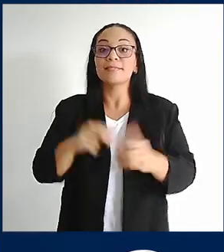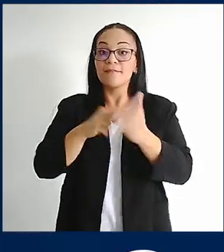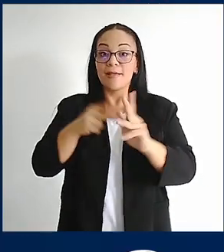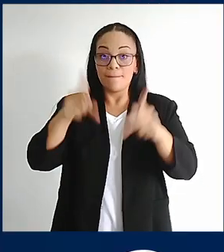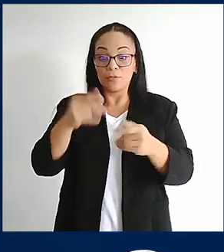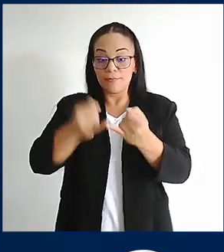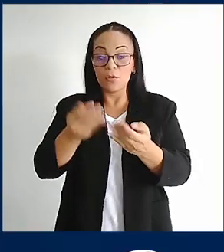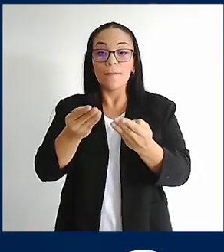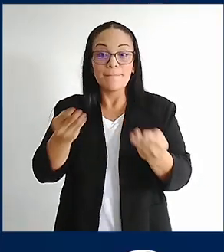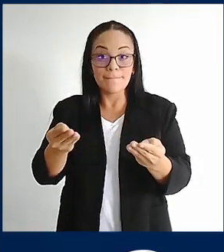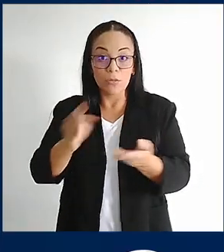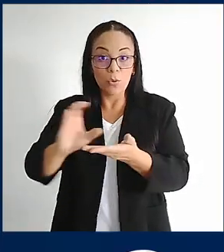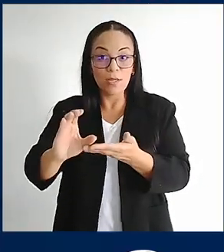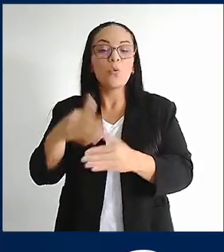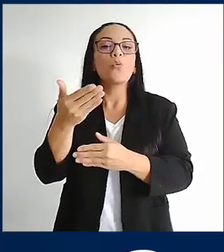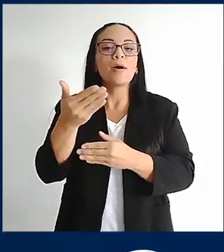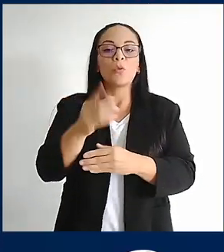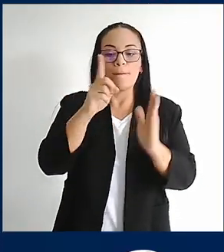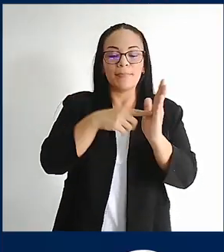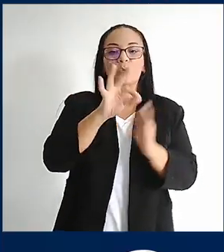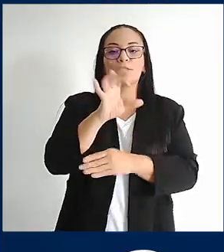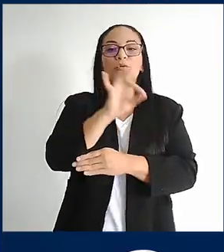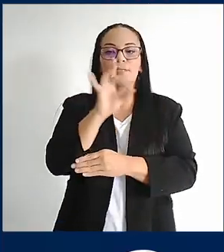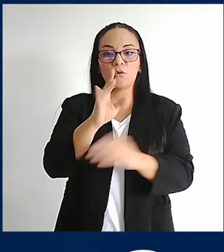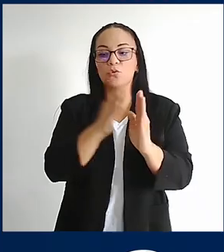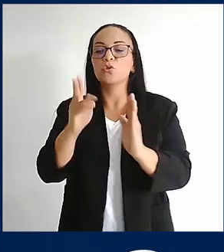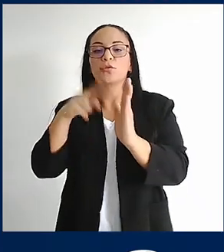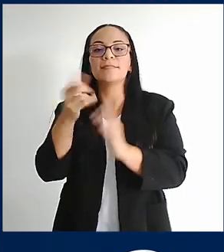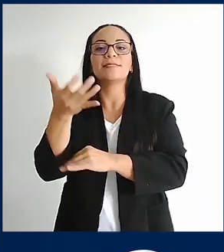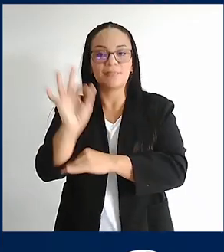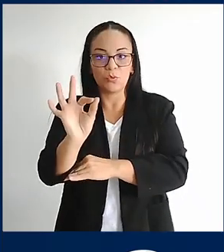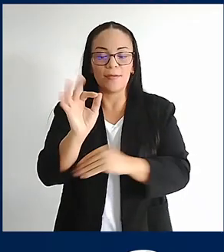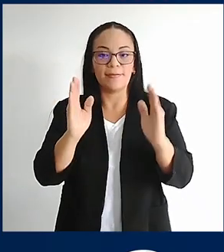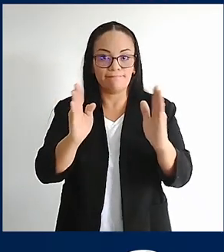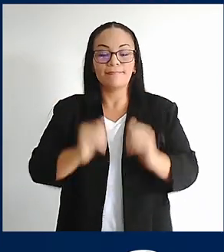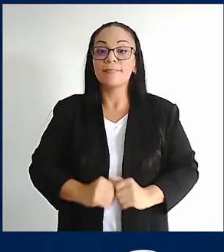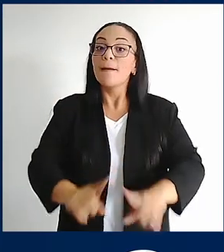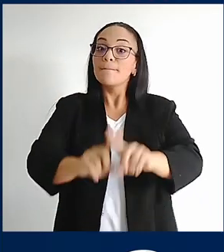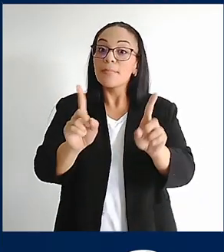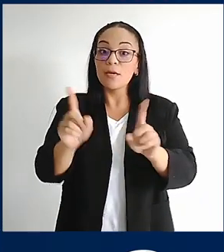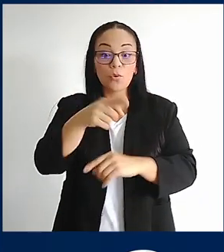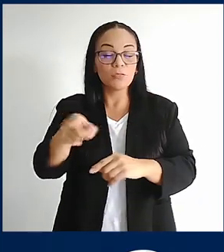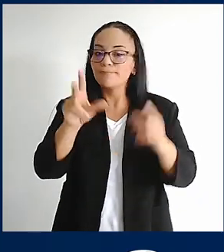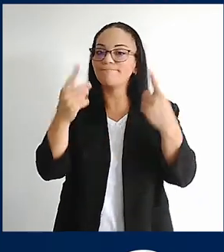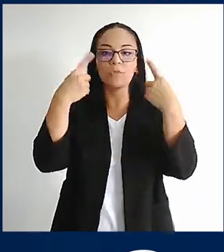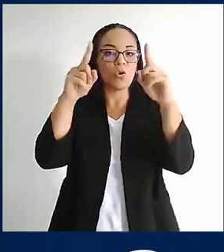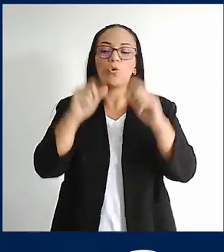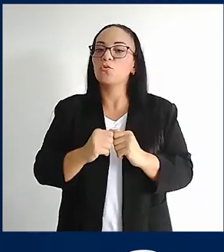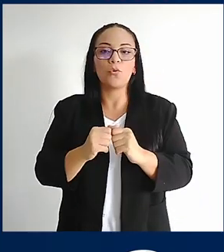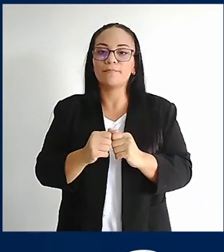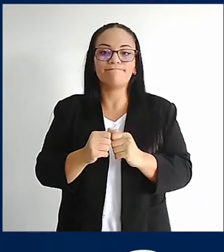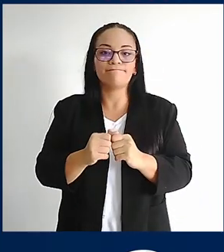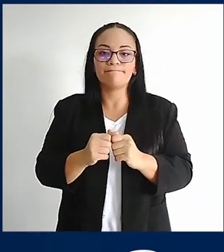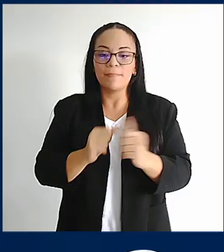esa secundaria entre 1988 y 2019, pero les faltó uno o